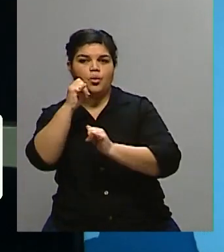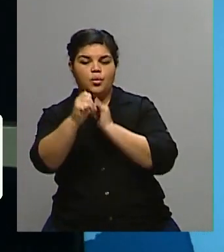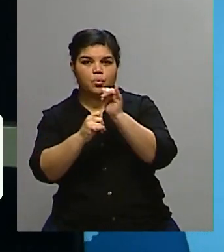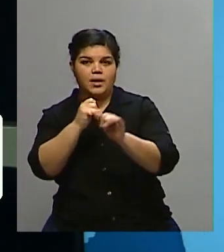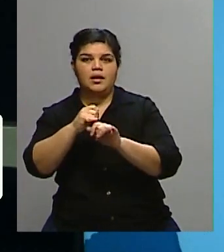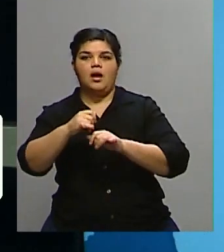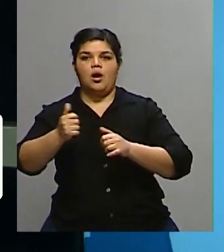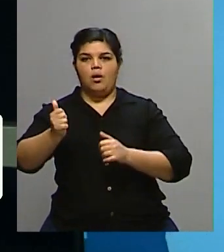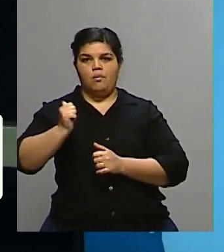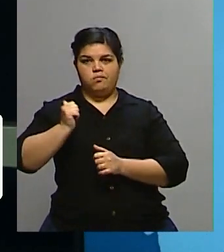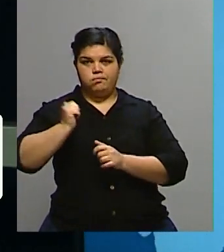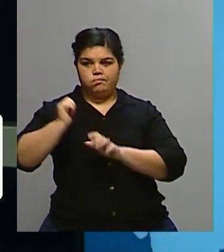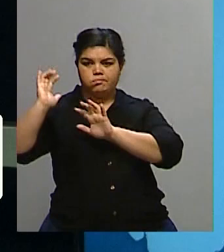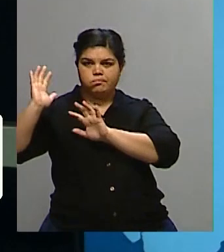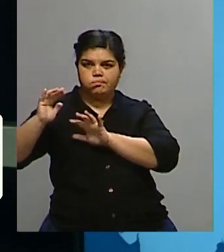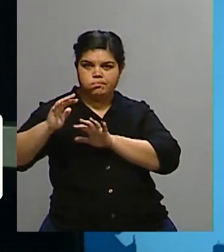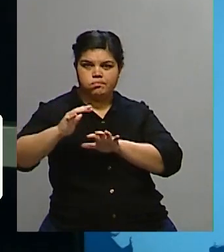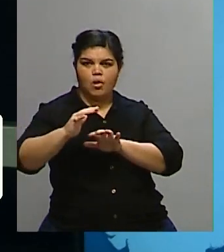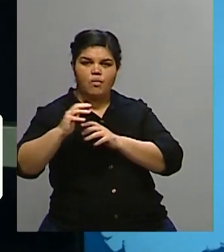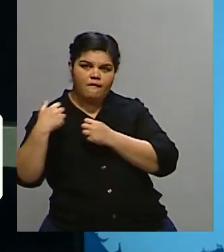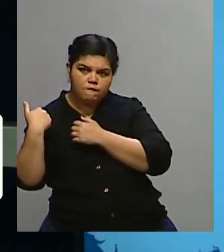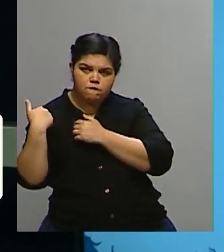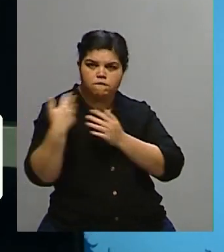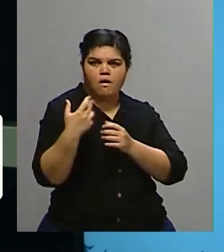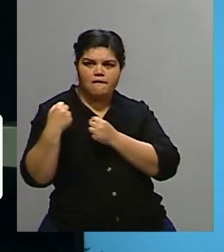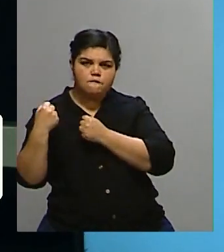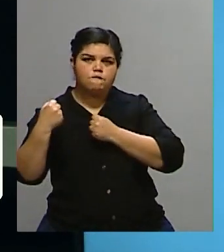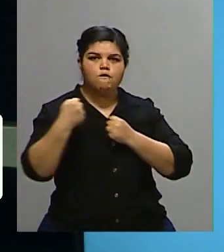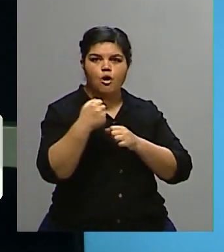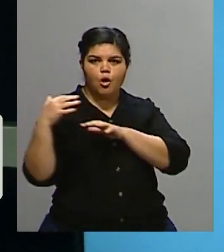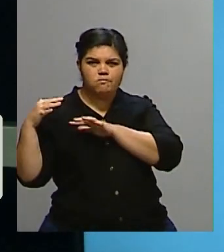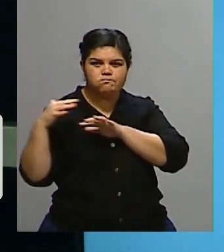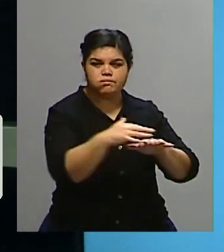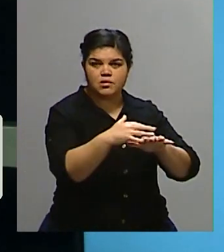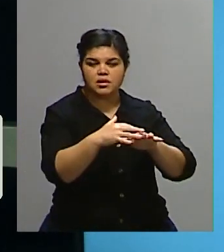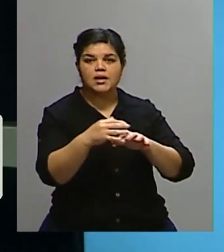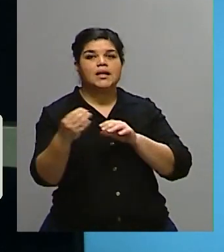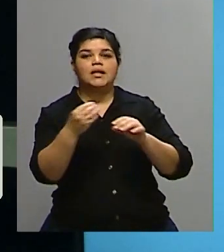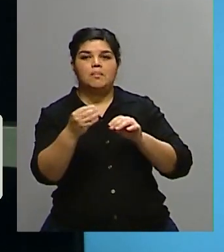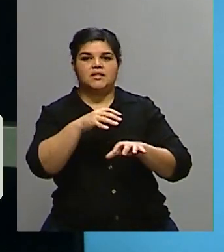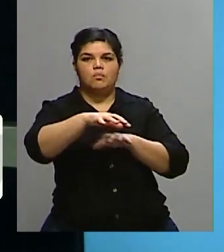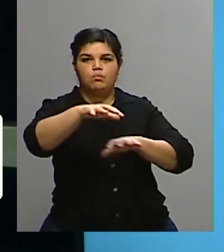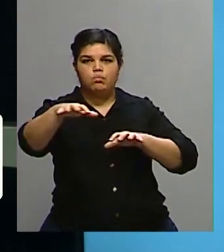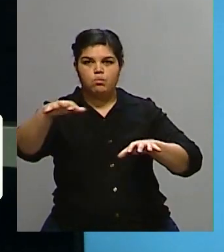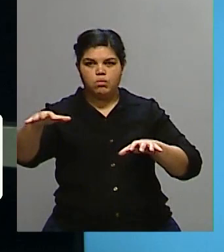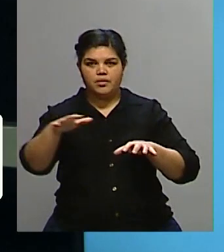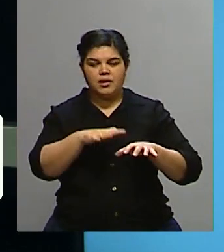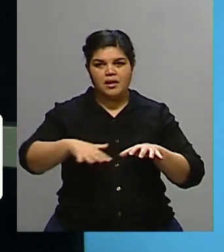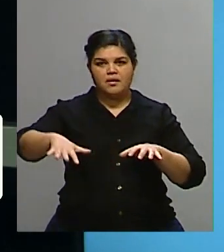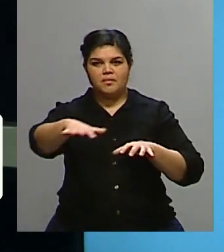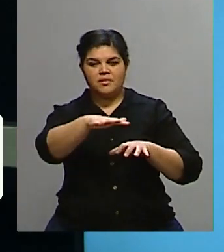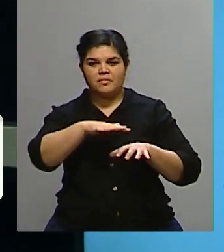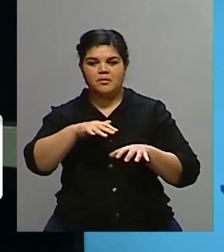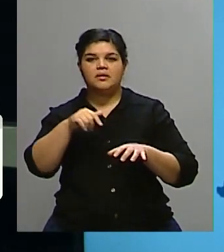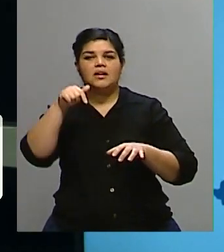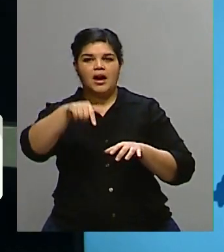hecho el ejército ucraniano, una contraofensiva en esta guerra, han logrado liberar aldeas o pueblos de algunas zonas